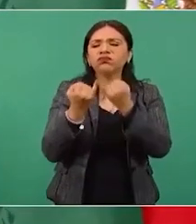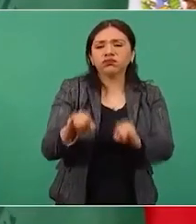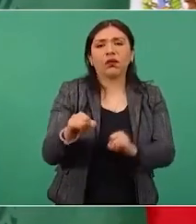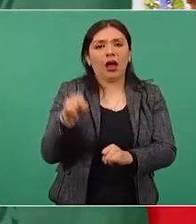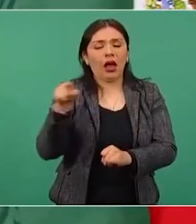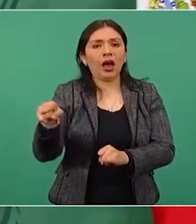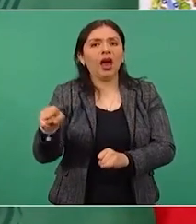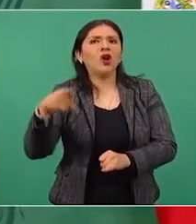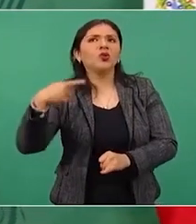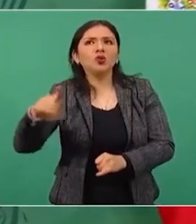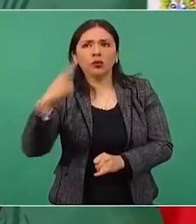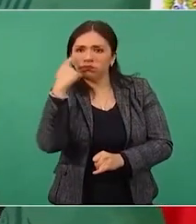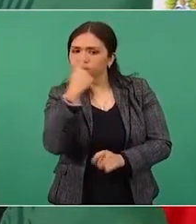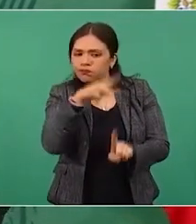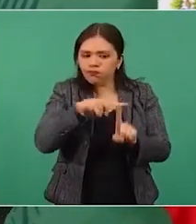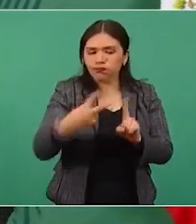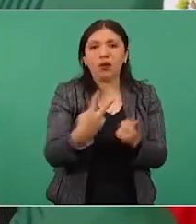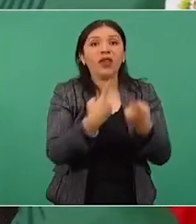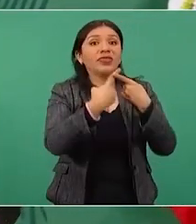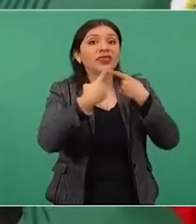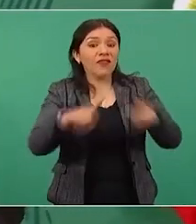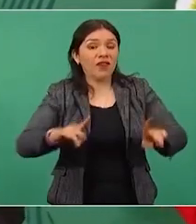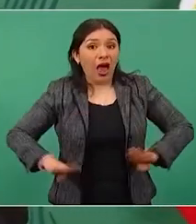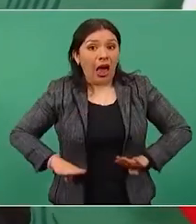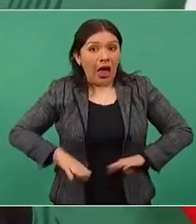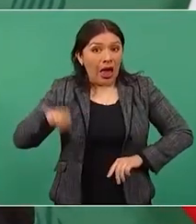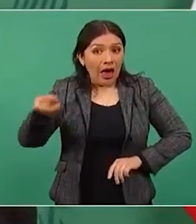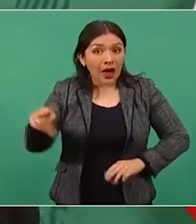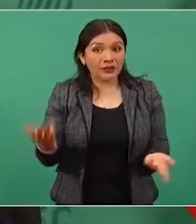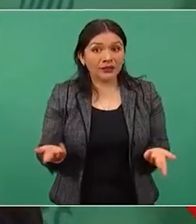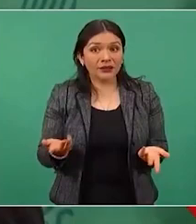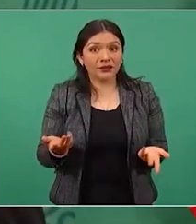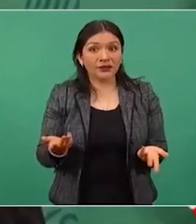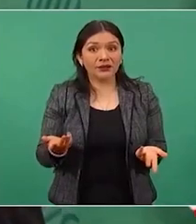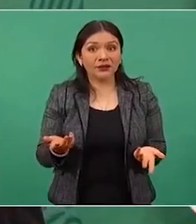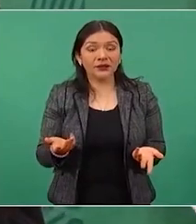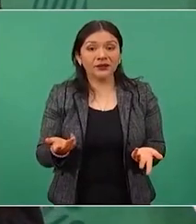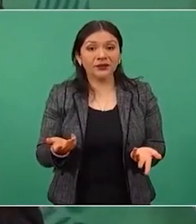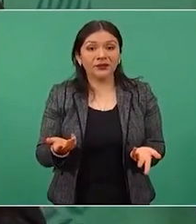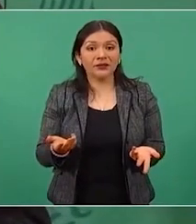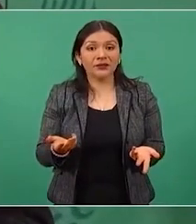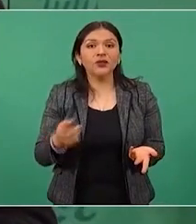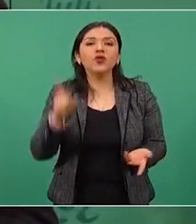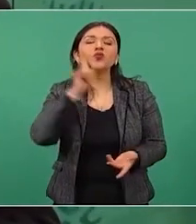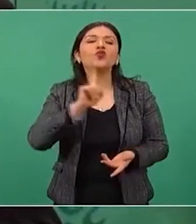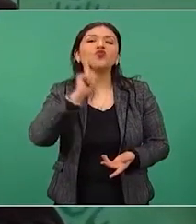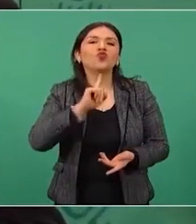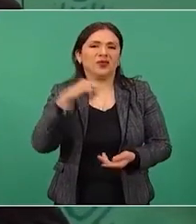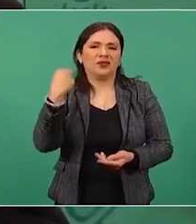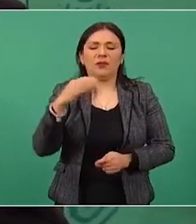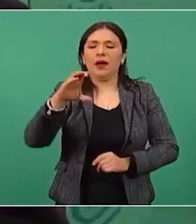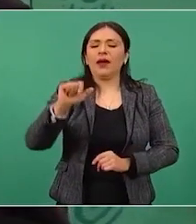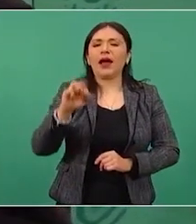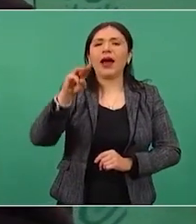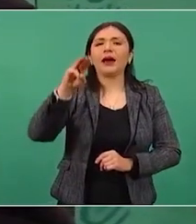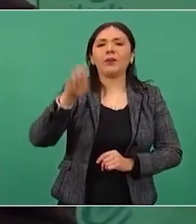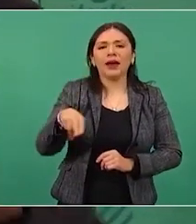postura distinta, la conductora Carmen Aristegui.